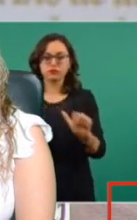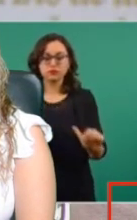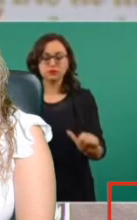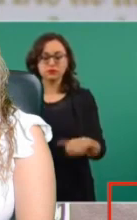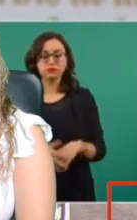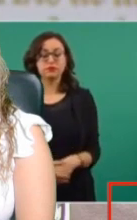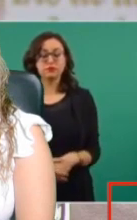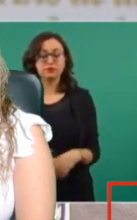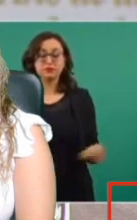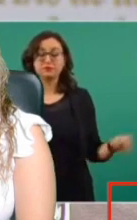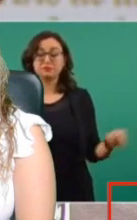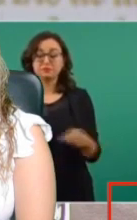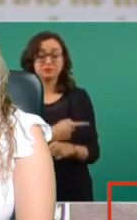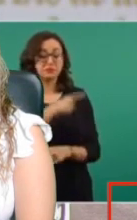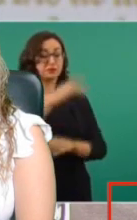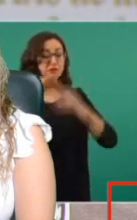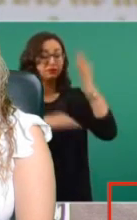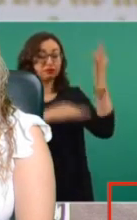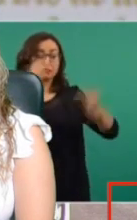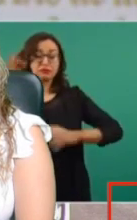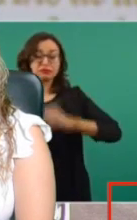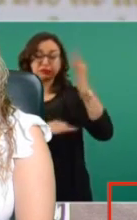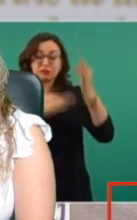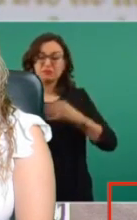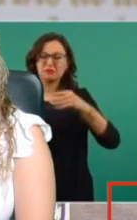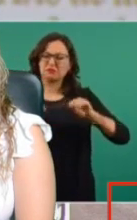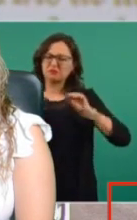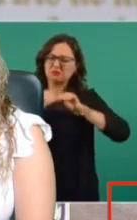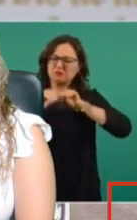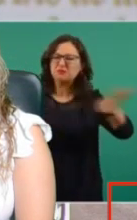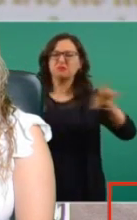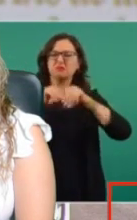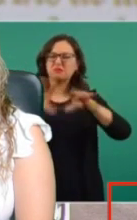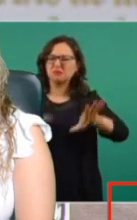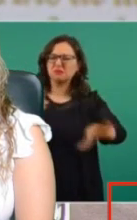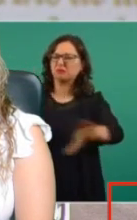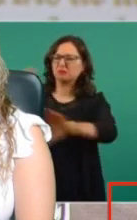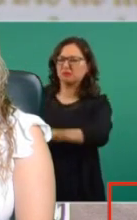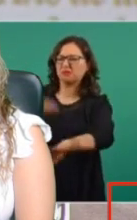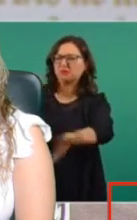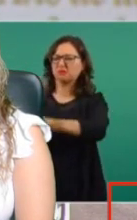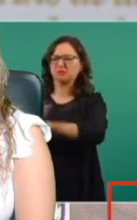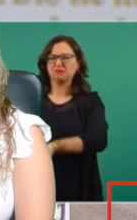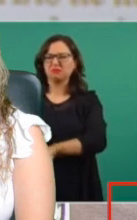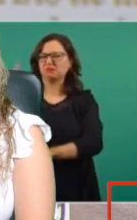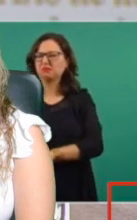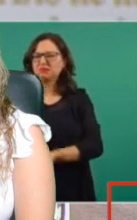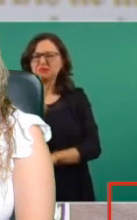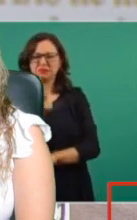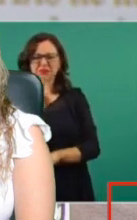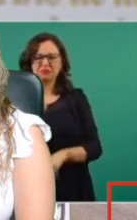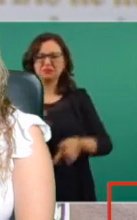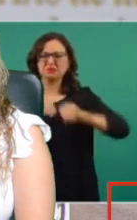fue tanta la guerra sucia, el bombardeo en radio, en televisión,